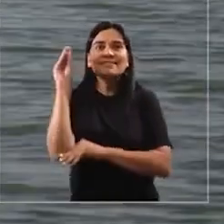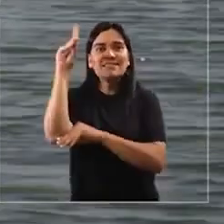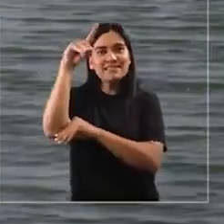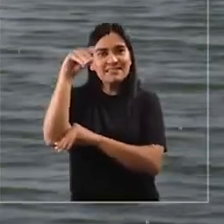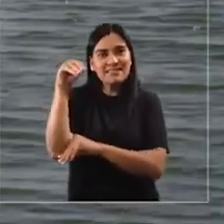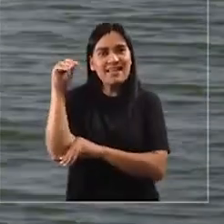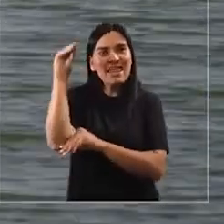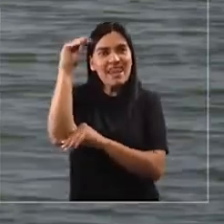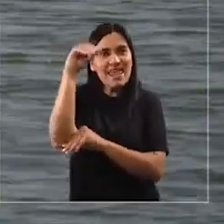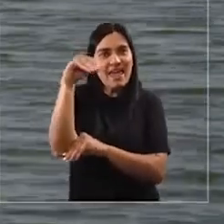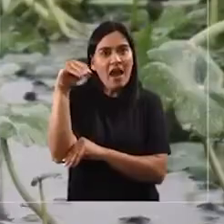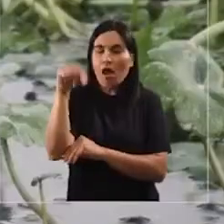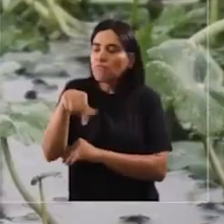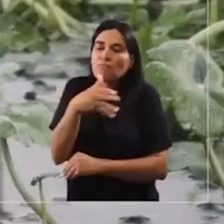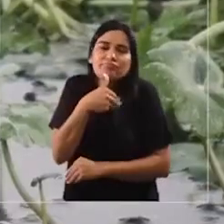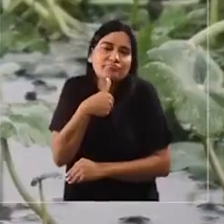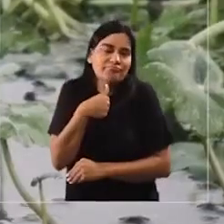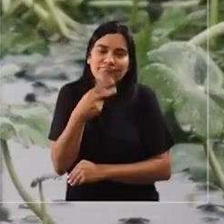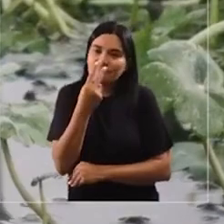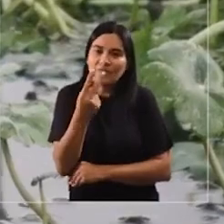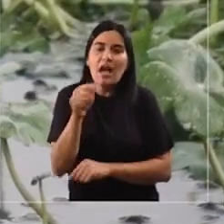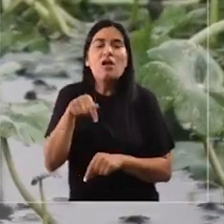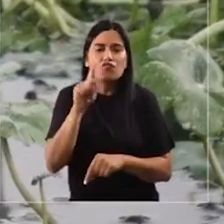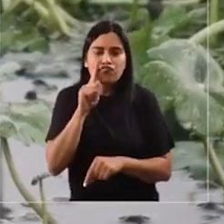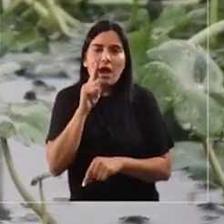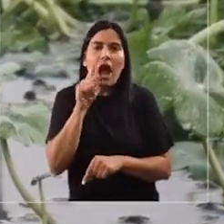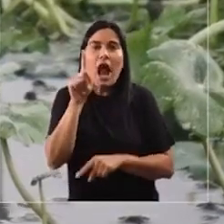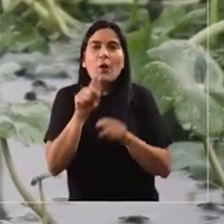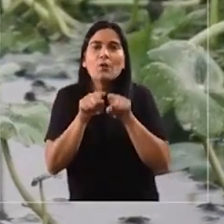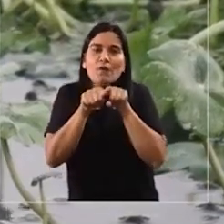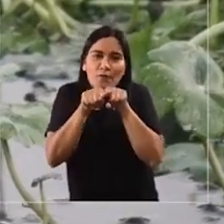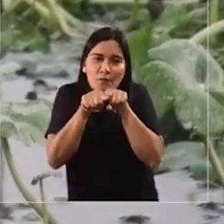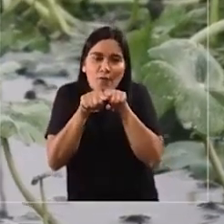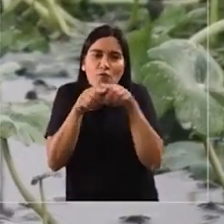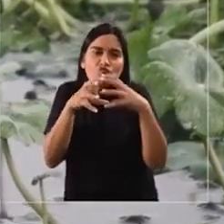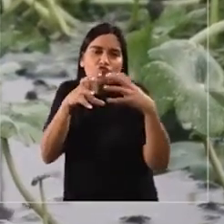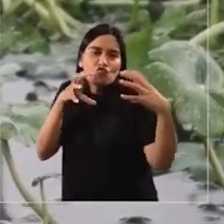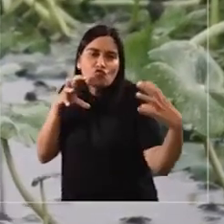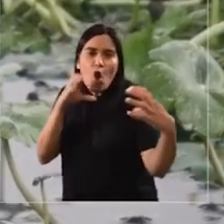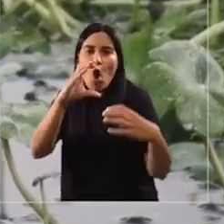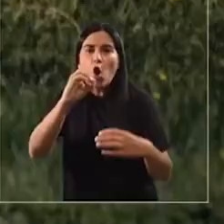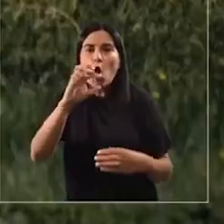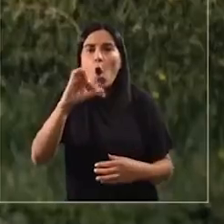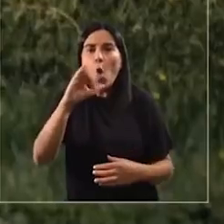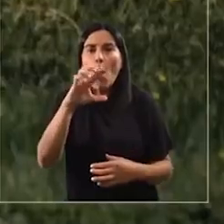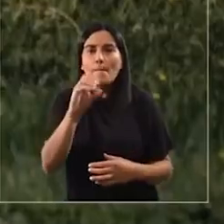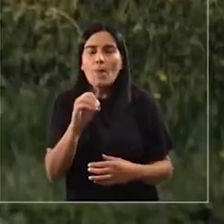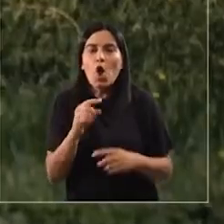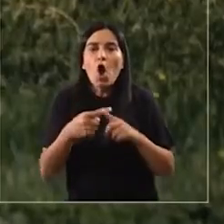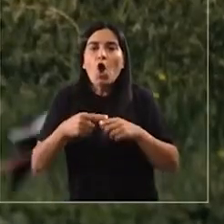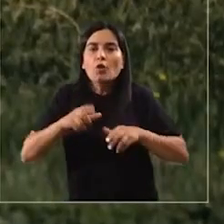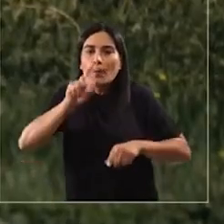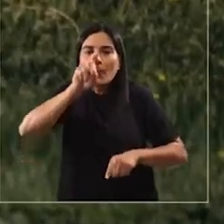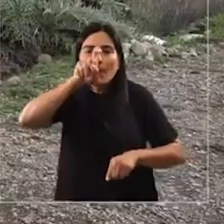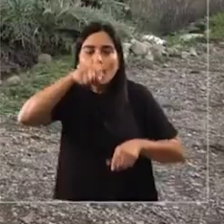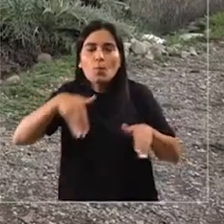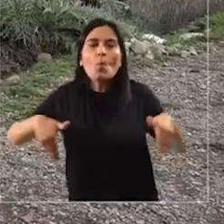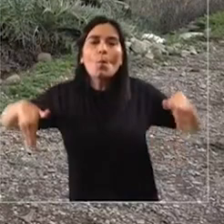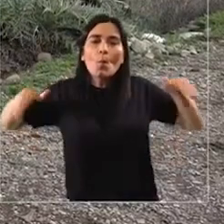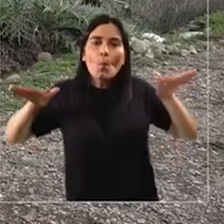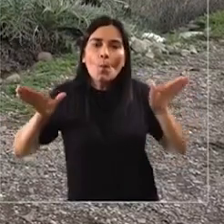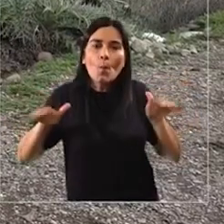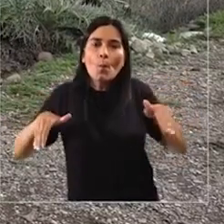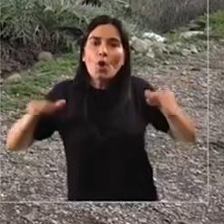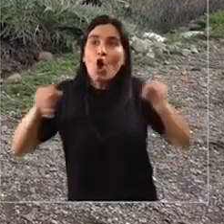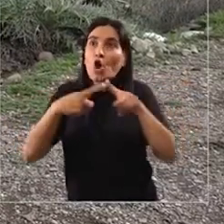también. Ahora eso ya no se ve. Acá se ve el coipo, el pato cuchara, la garza y